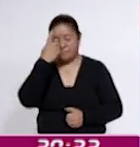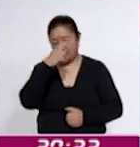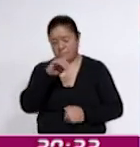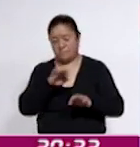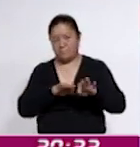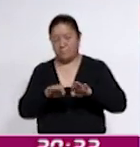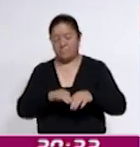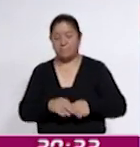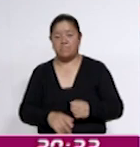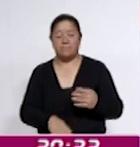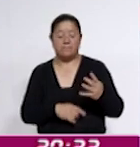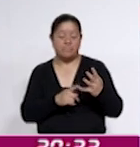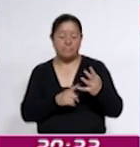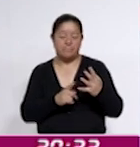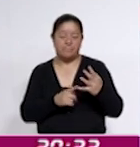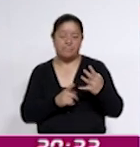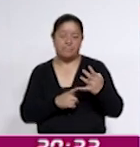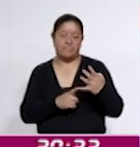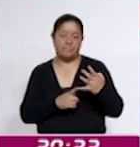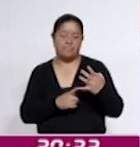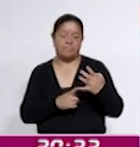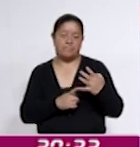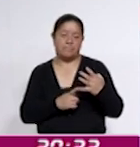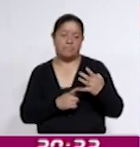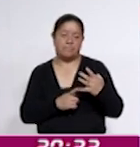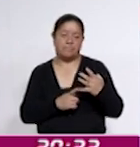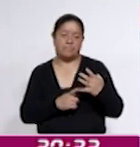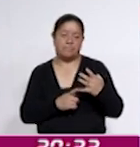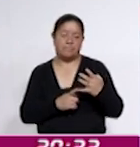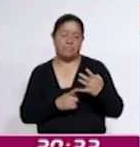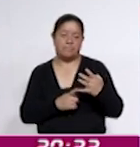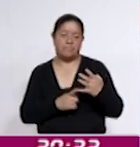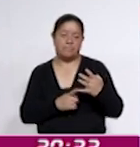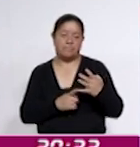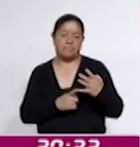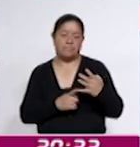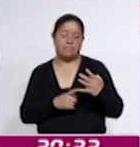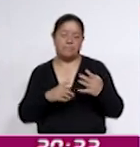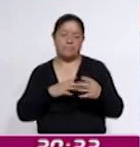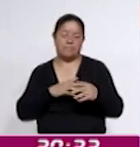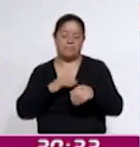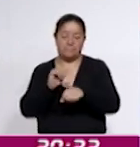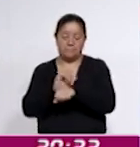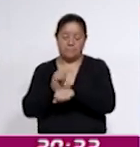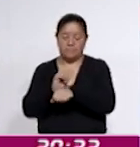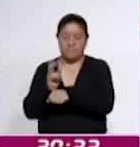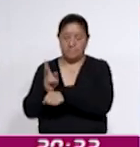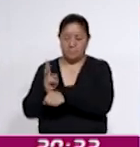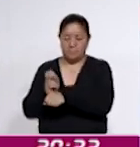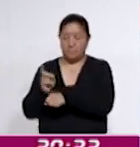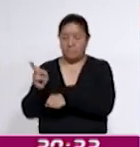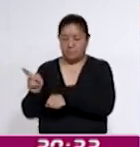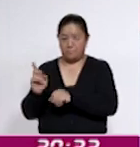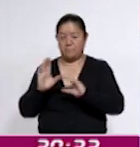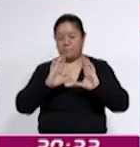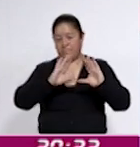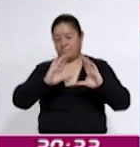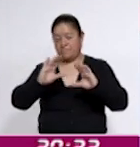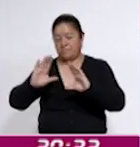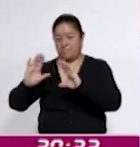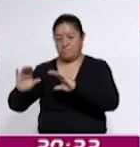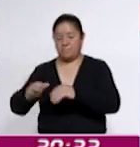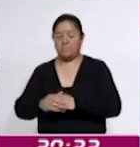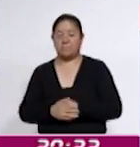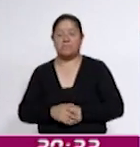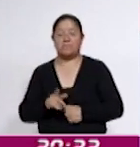El cuarto taller es el que será impartido por la artista invitada, que es de